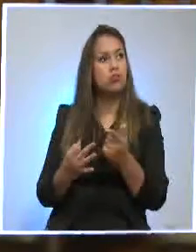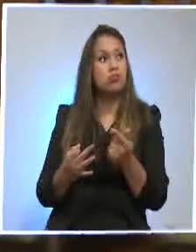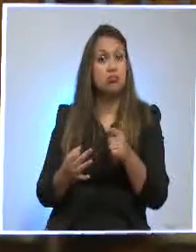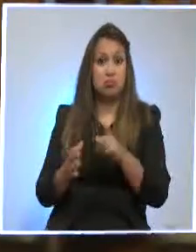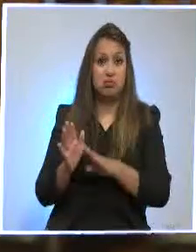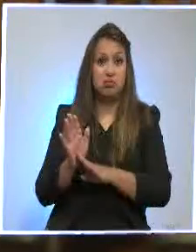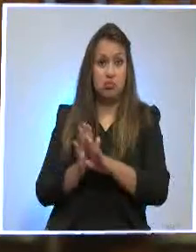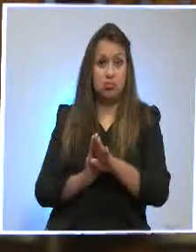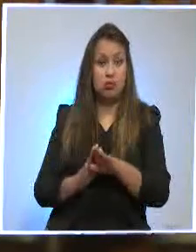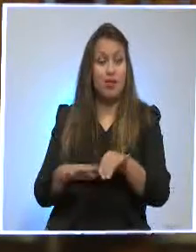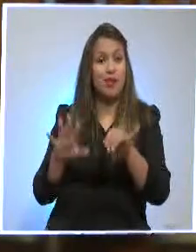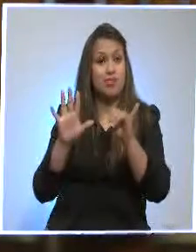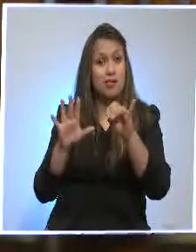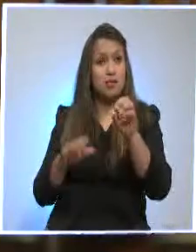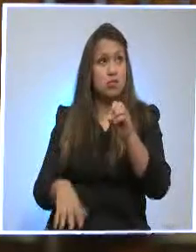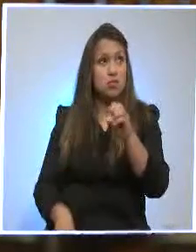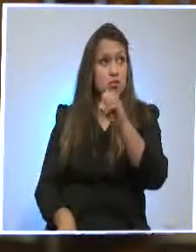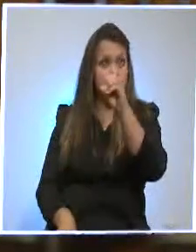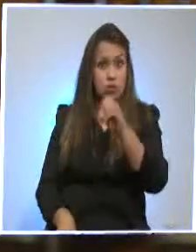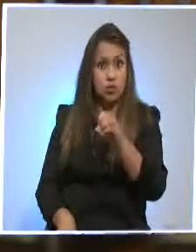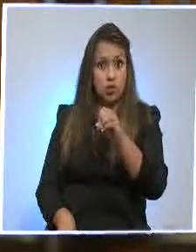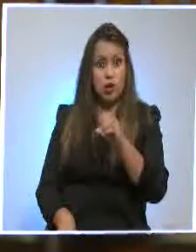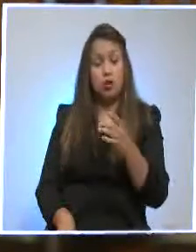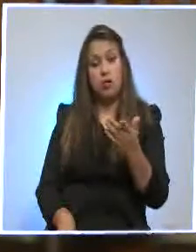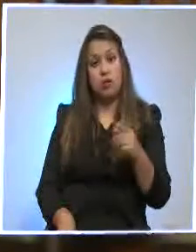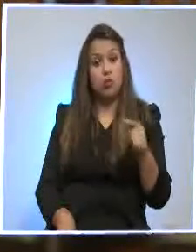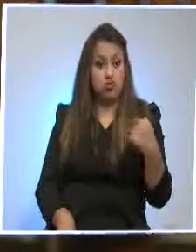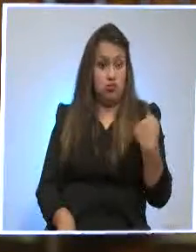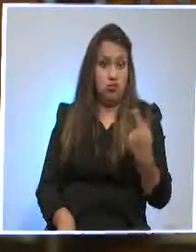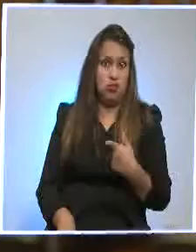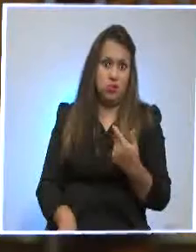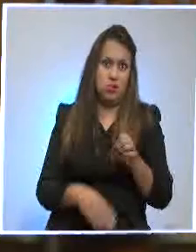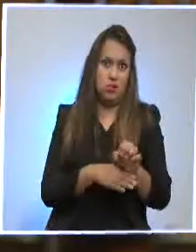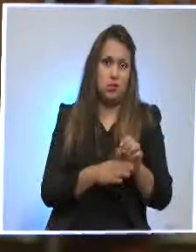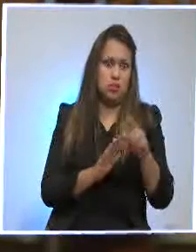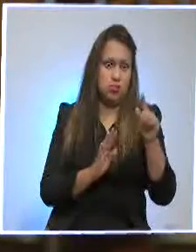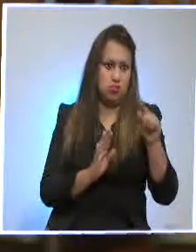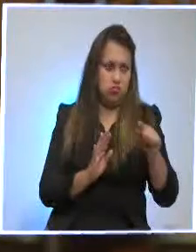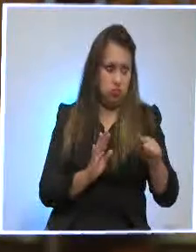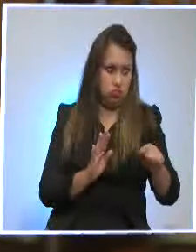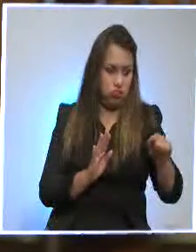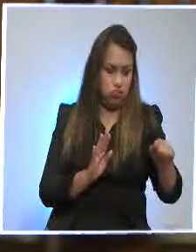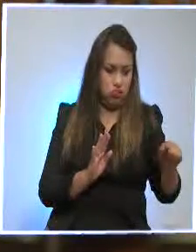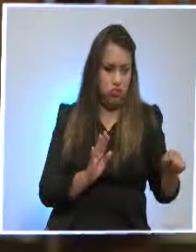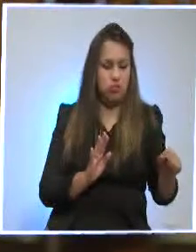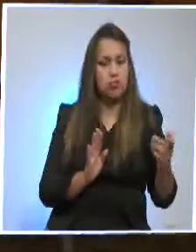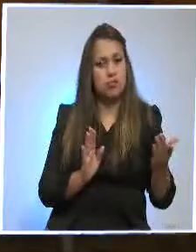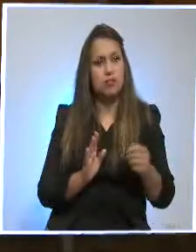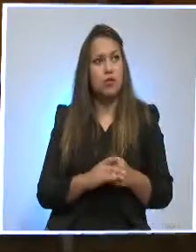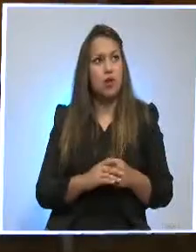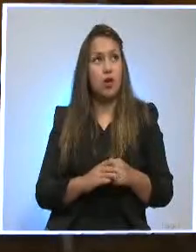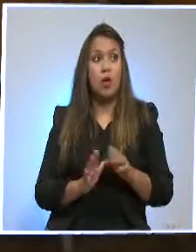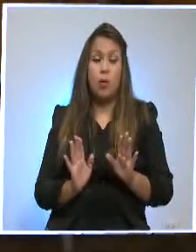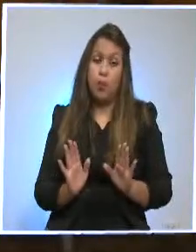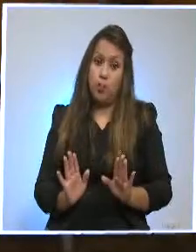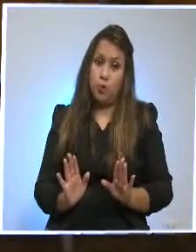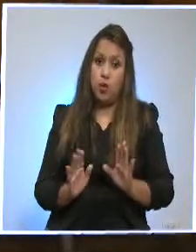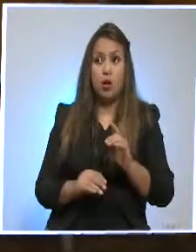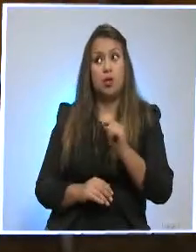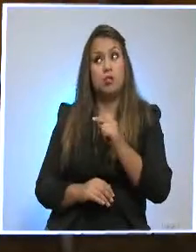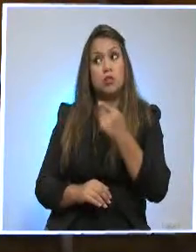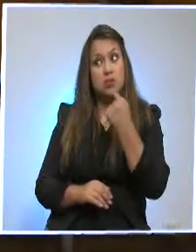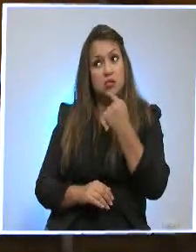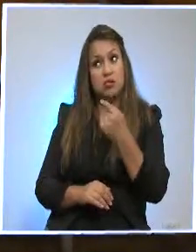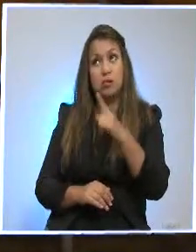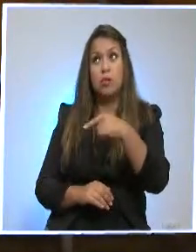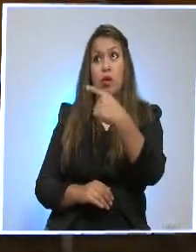crecer al 6% Panamá mientras nosotros vamos a decrecer en el menos 0.6%. Bueno, se se hablaba de un ligero crecimiento